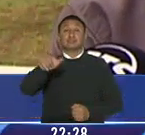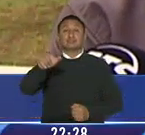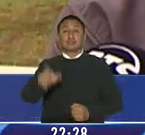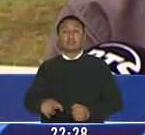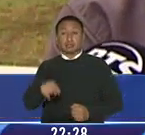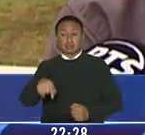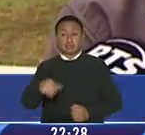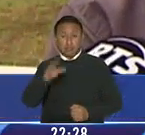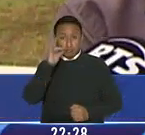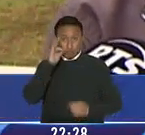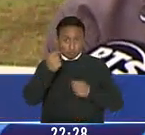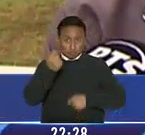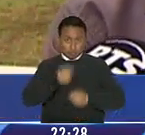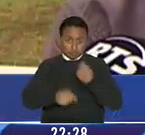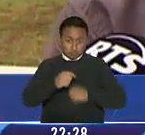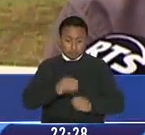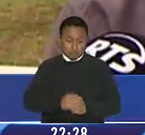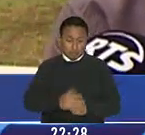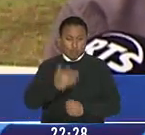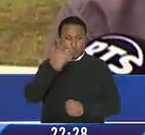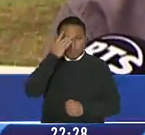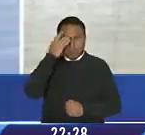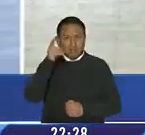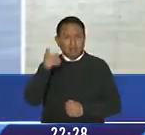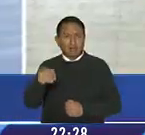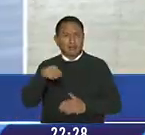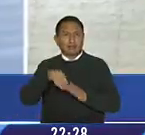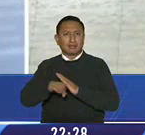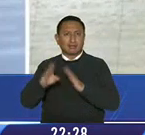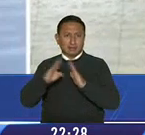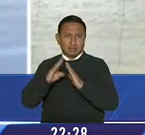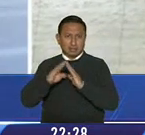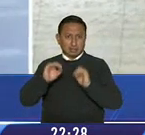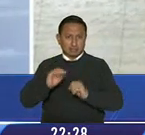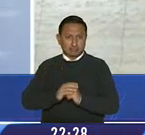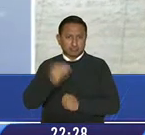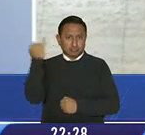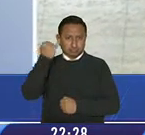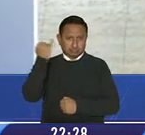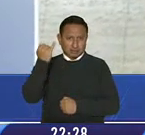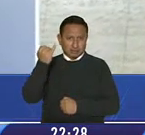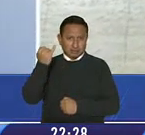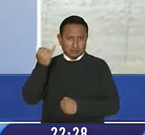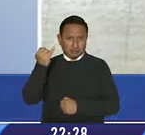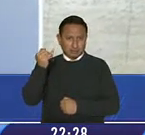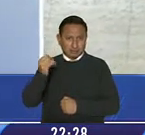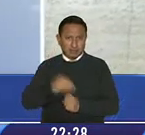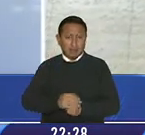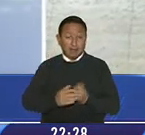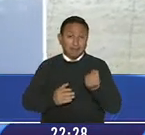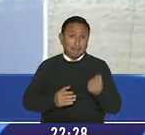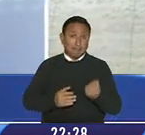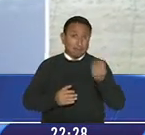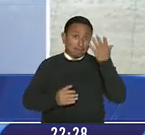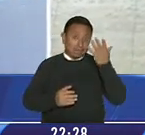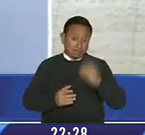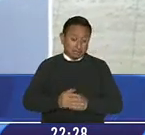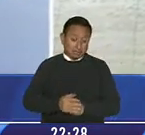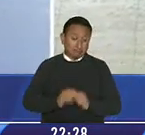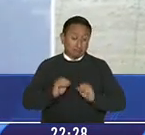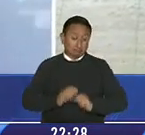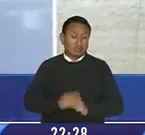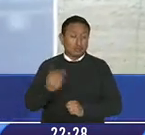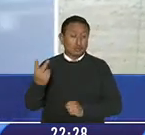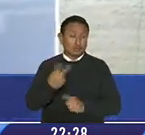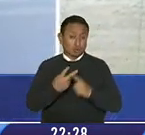venta de estupefacientes porque encontramos una sustancia vegetal color verde y una blanca posiblemente sustancias